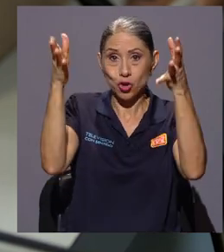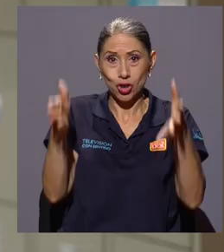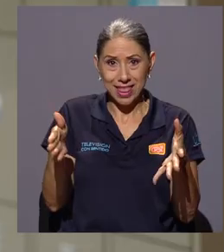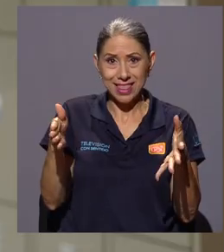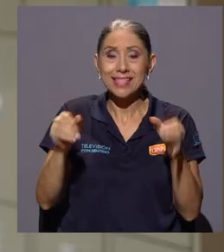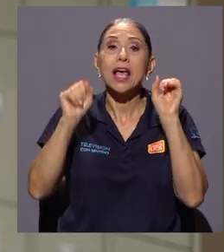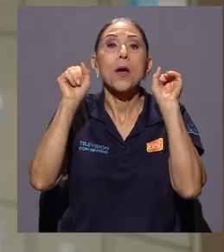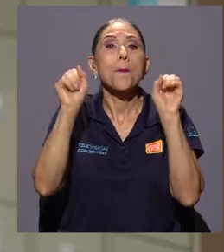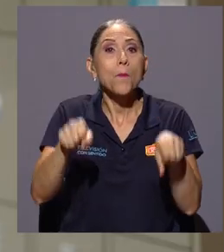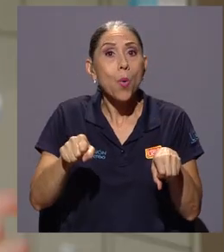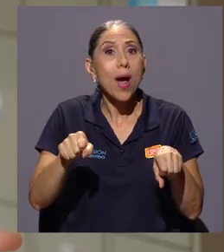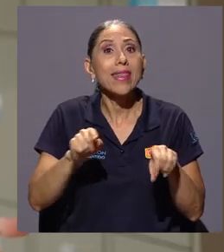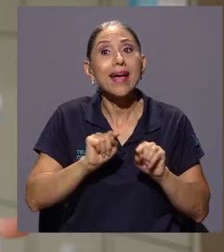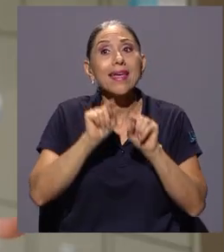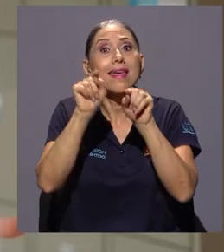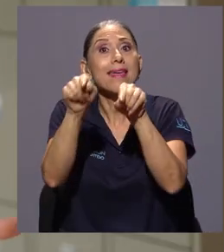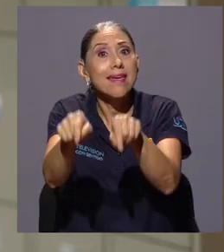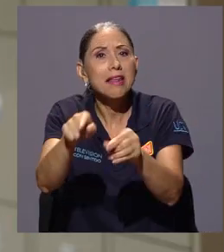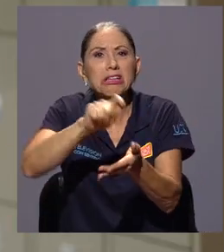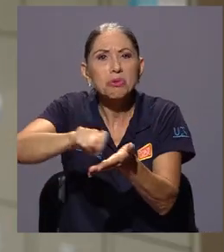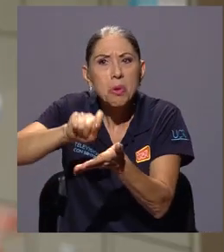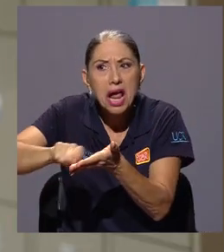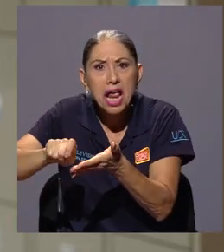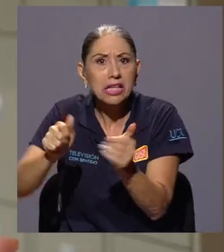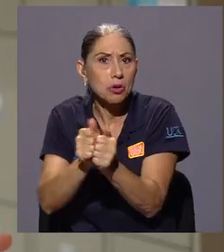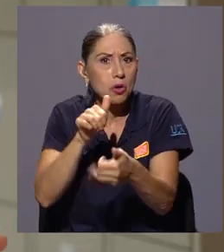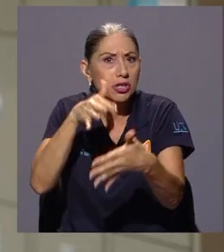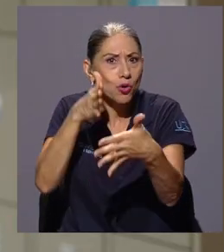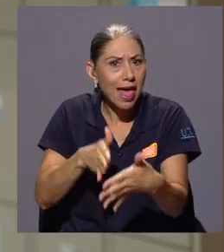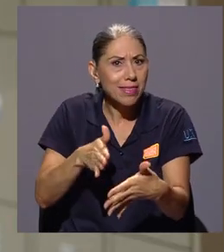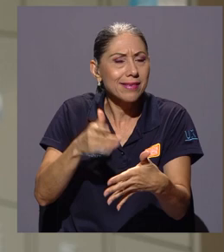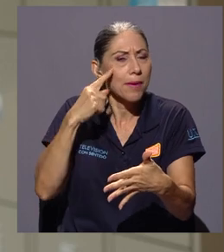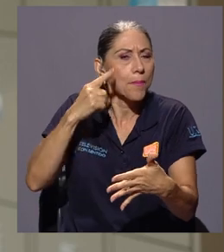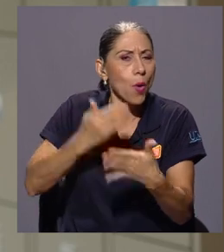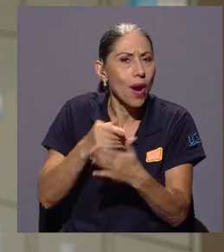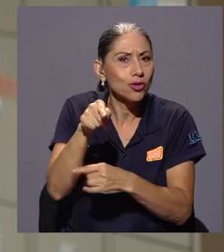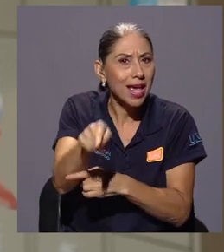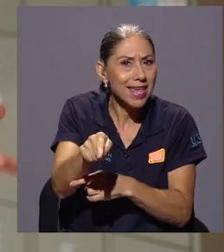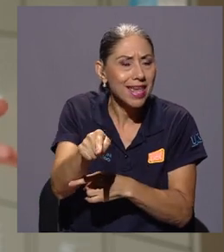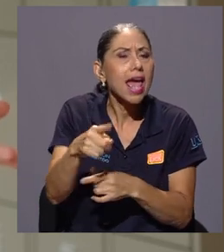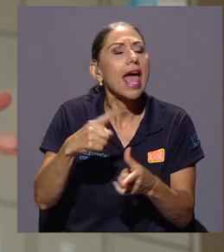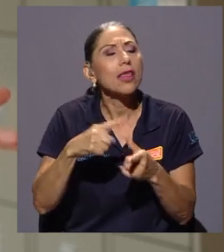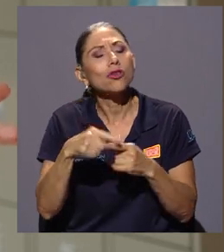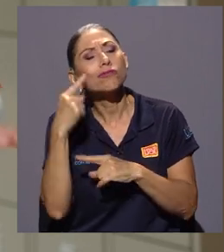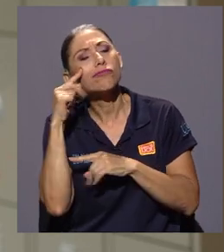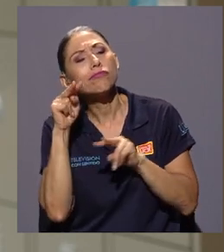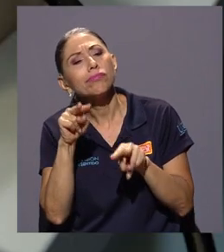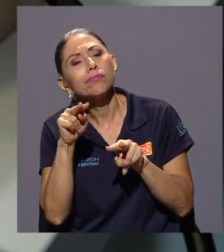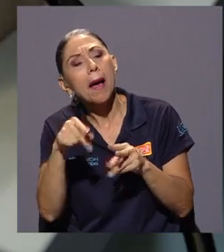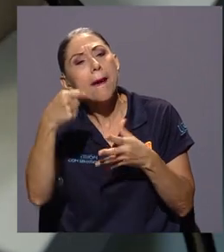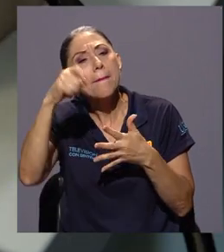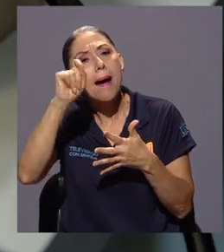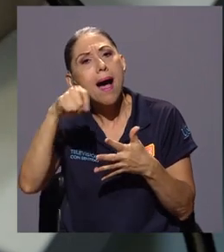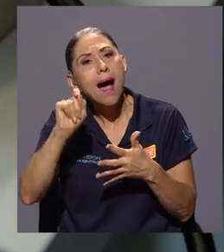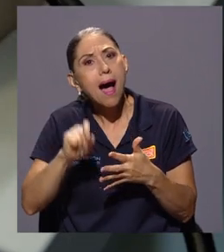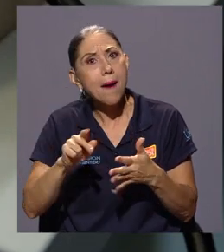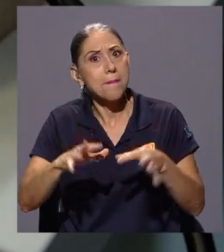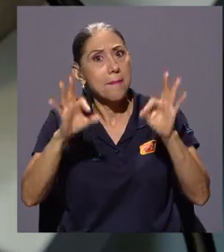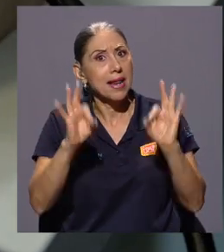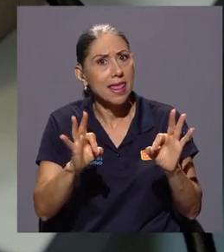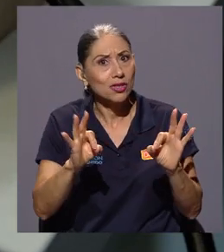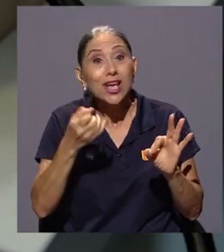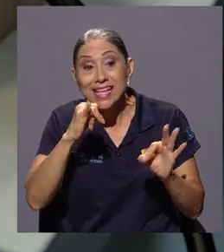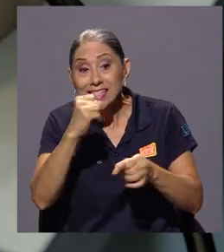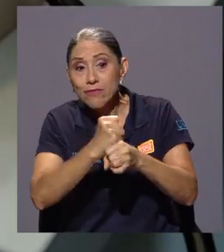elaborándolos, puedan llevarlos a sus contextos educativos, probarlos con sus estudiantes, hacer un proceso de validación y si funcionan,